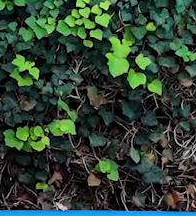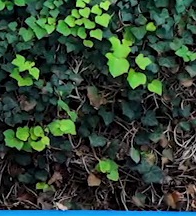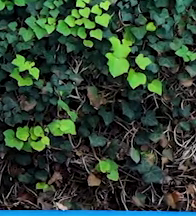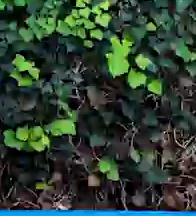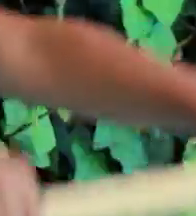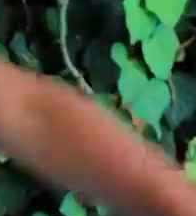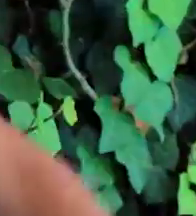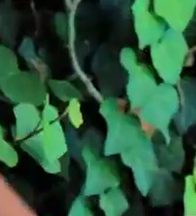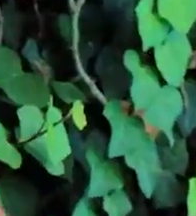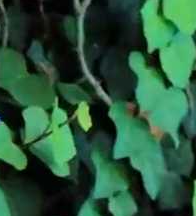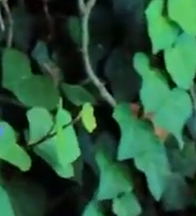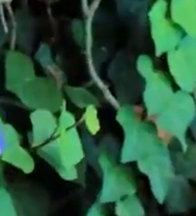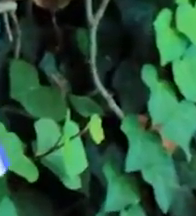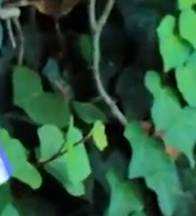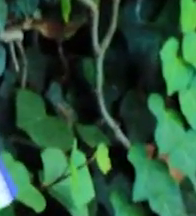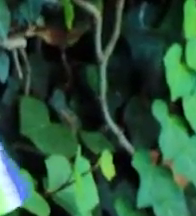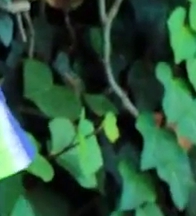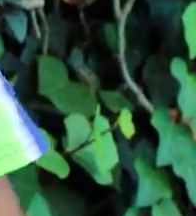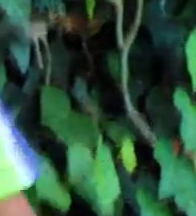Espalda derecha.